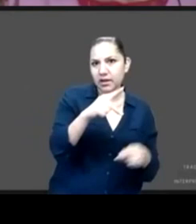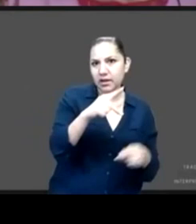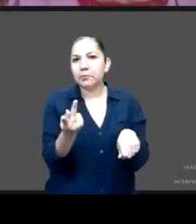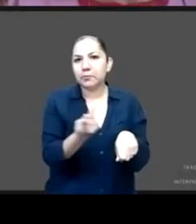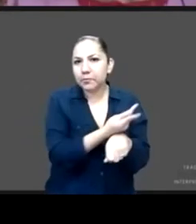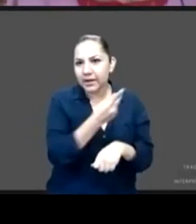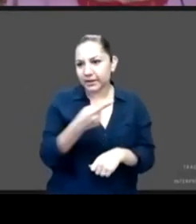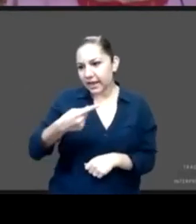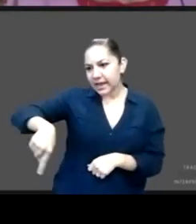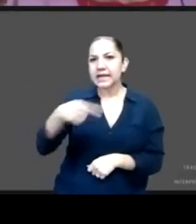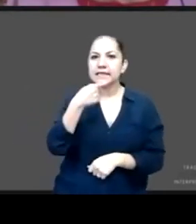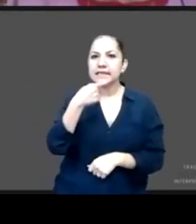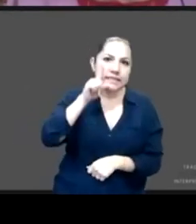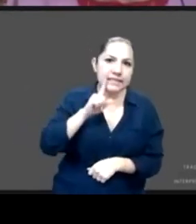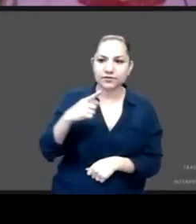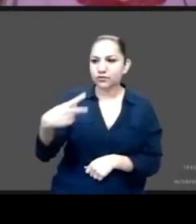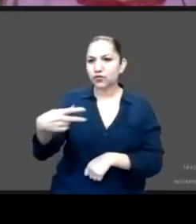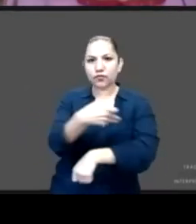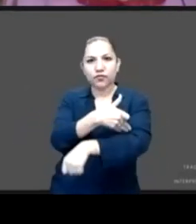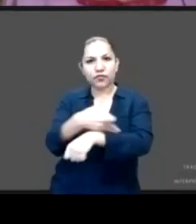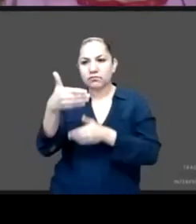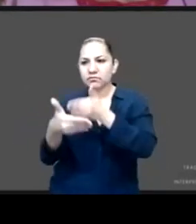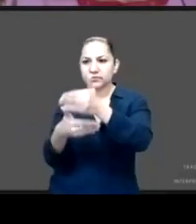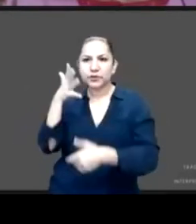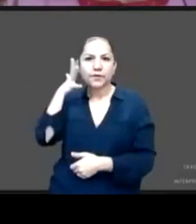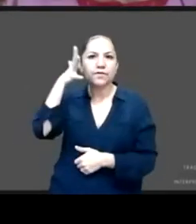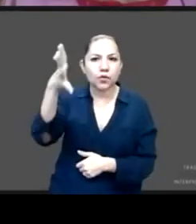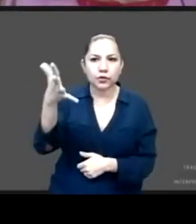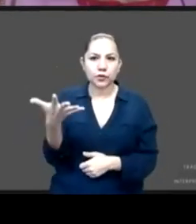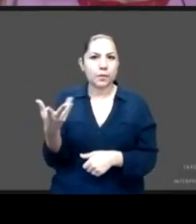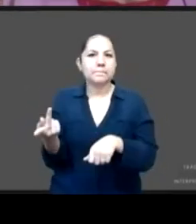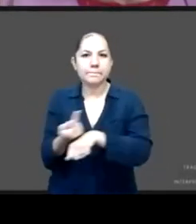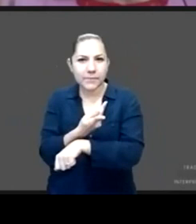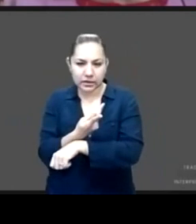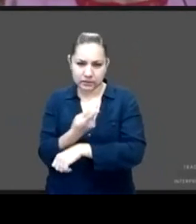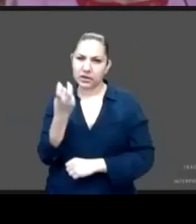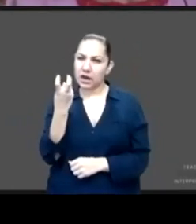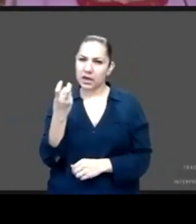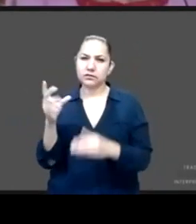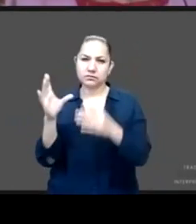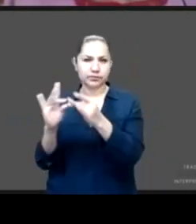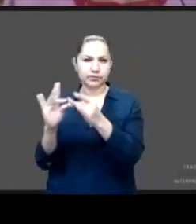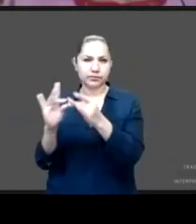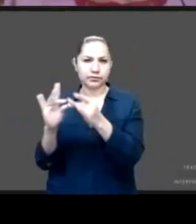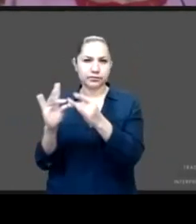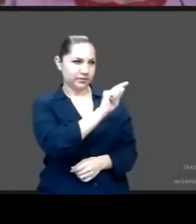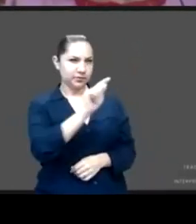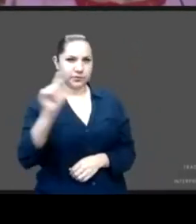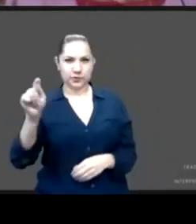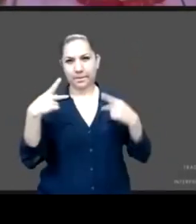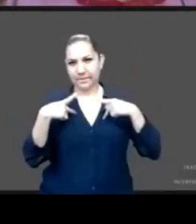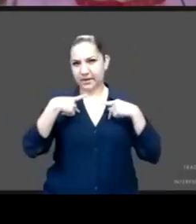y esas familias. Me parece que va a ser el tema central que nuestras expertas y nuestros expertos van a estar dialogando esta